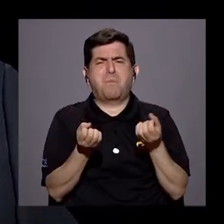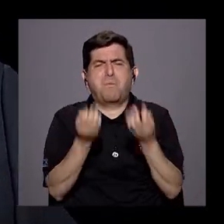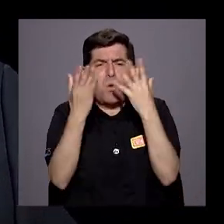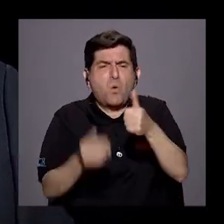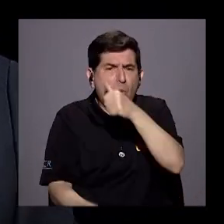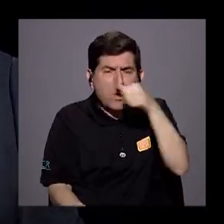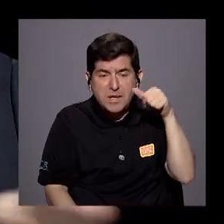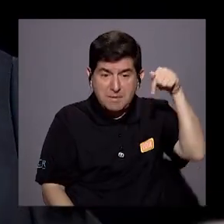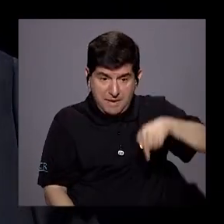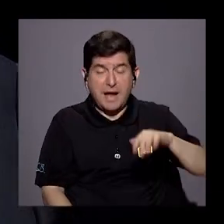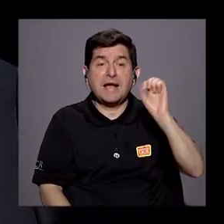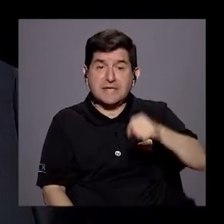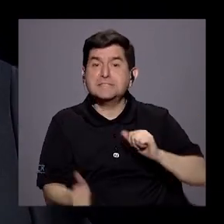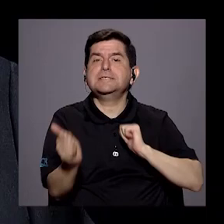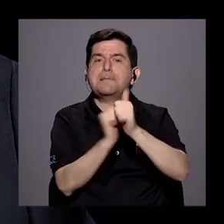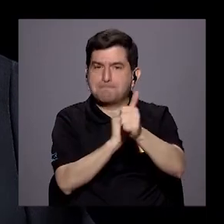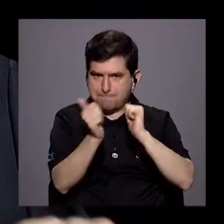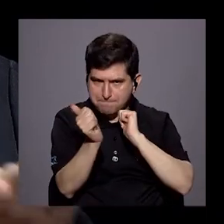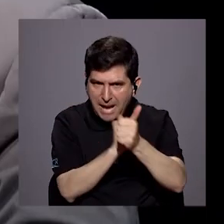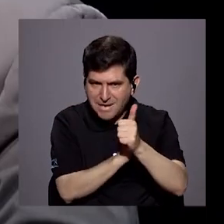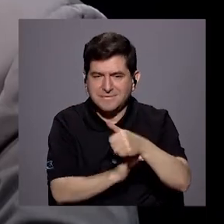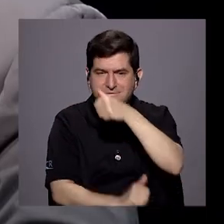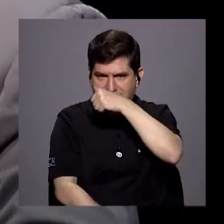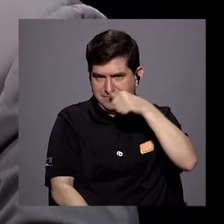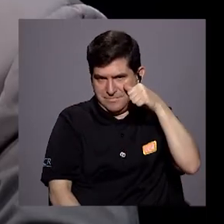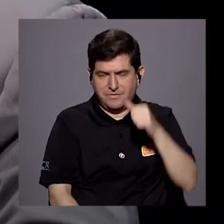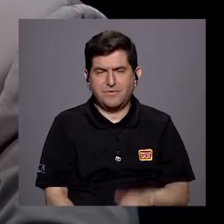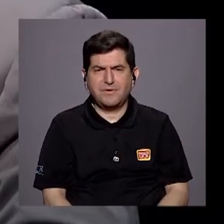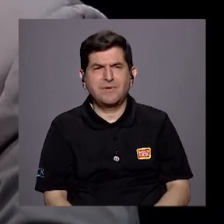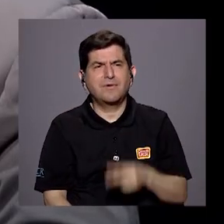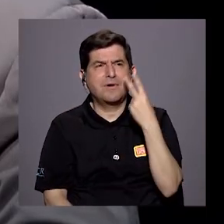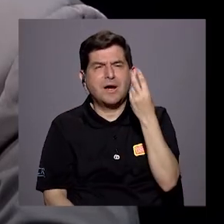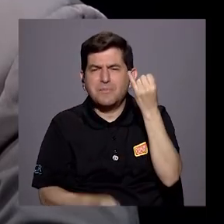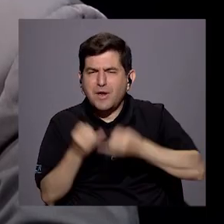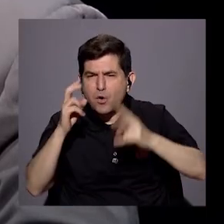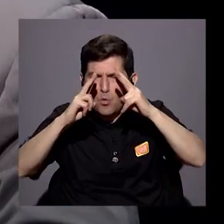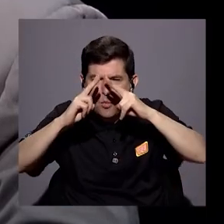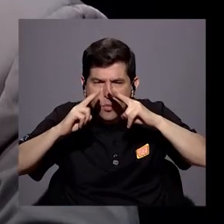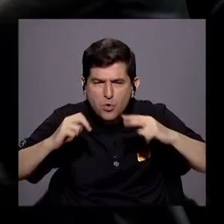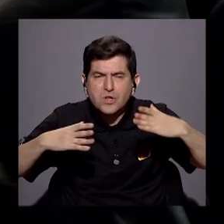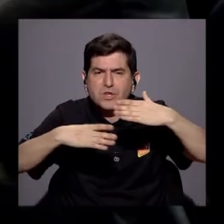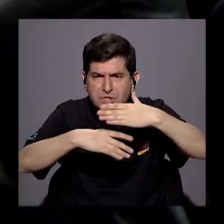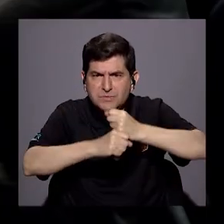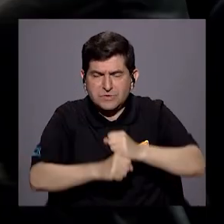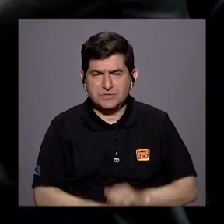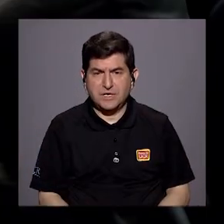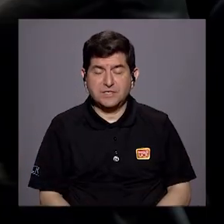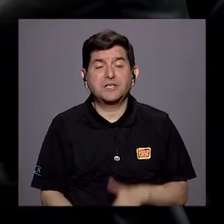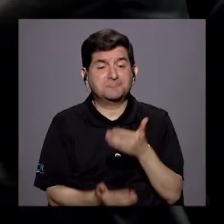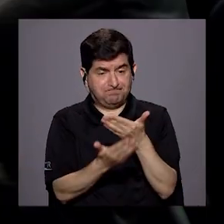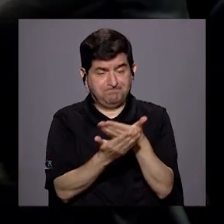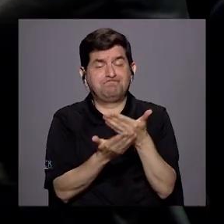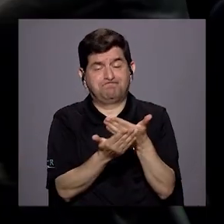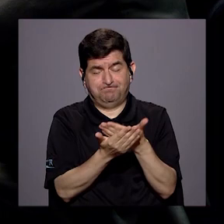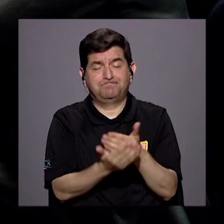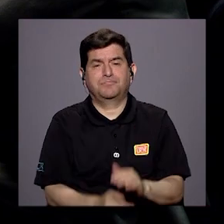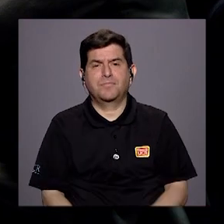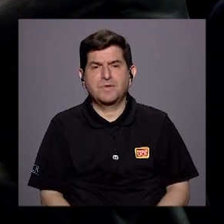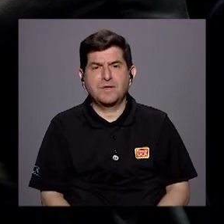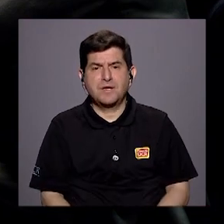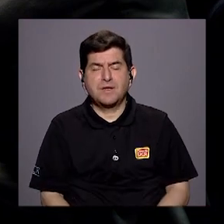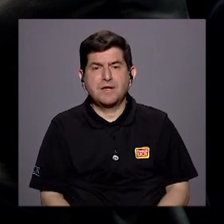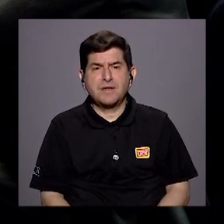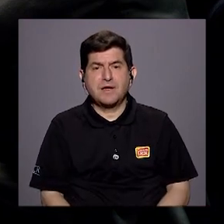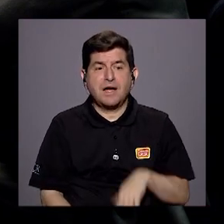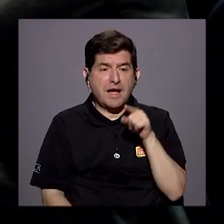es cierto que por aquí pasa mucha droga. Si usted ve los últimos análisis que se han hecho, es evidente que la presencia del